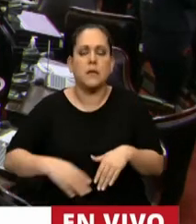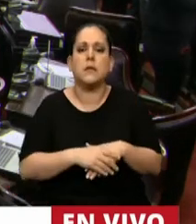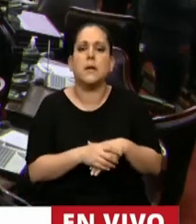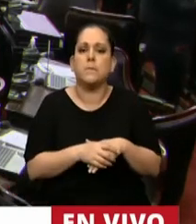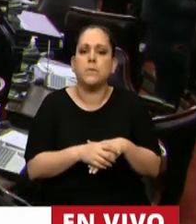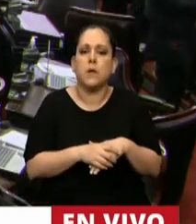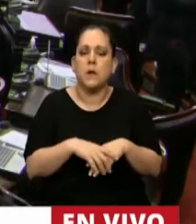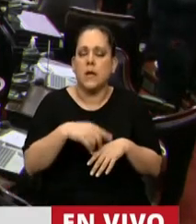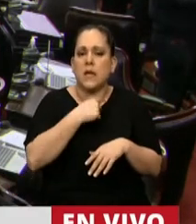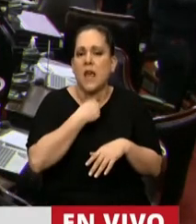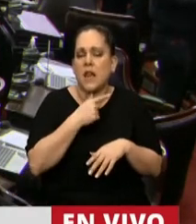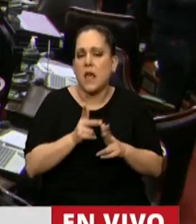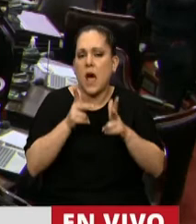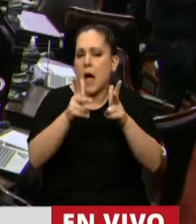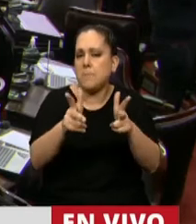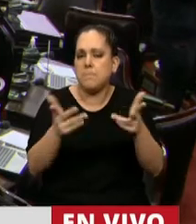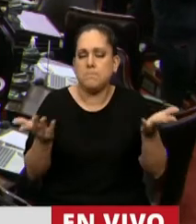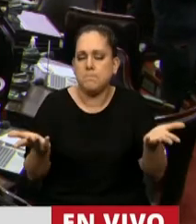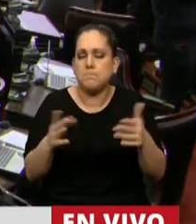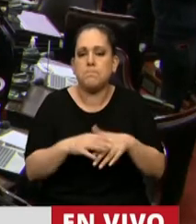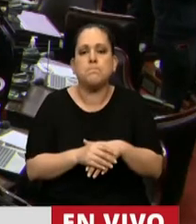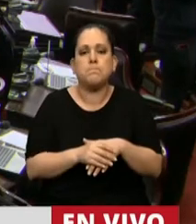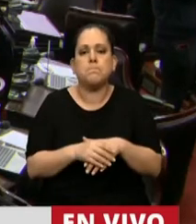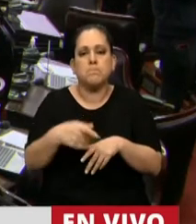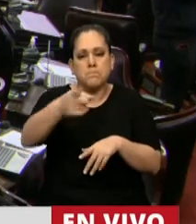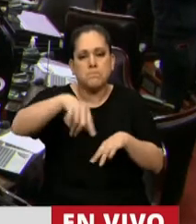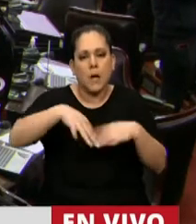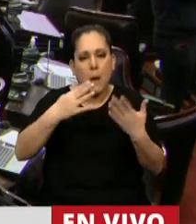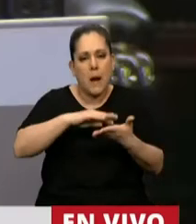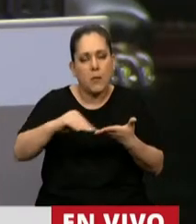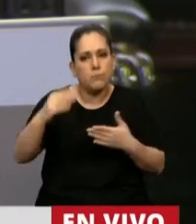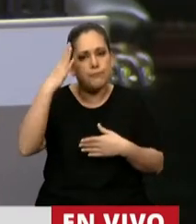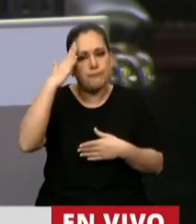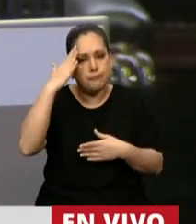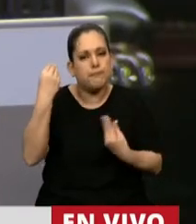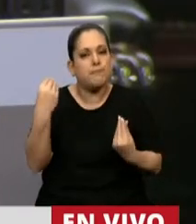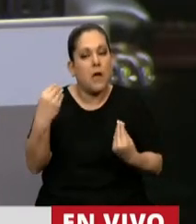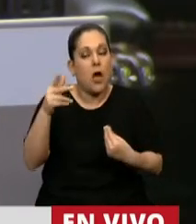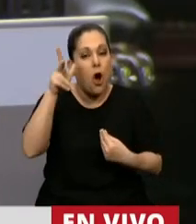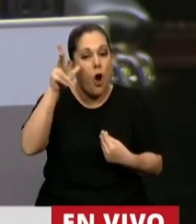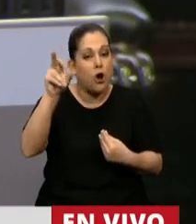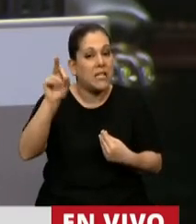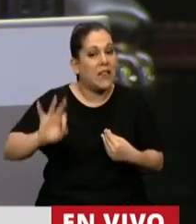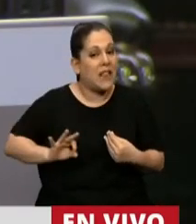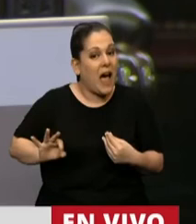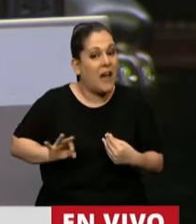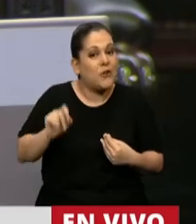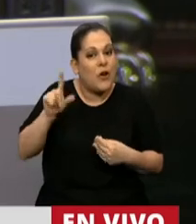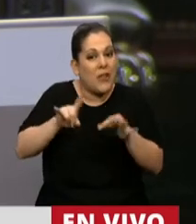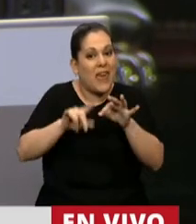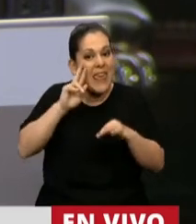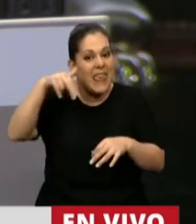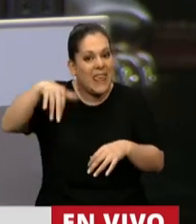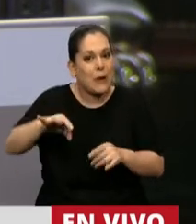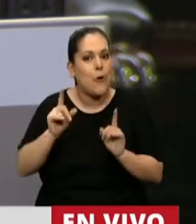simplemente quería traer a la memoria de esta Cámara que los 80 años de Quino se festejaron en esta casa.